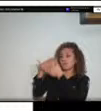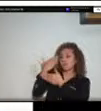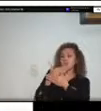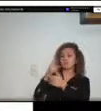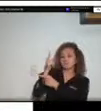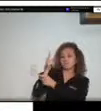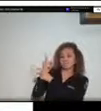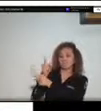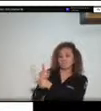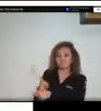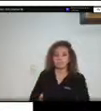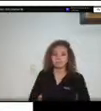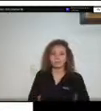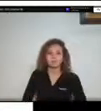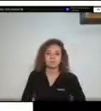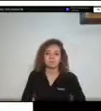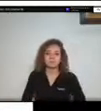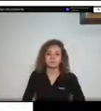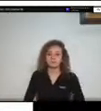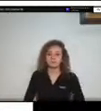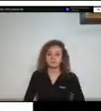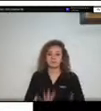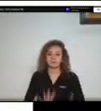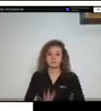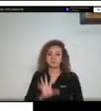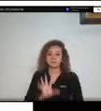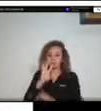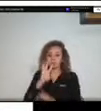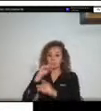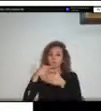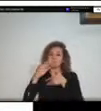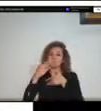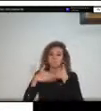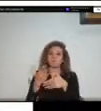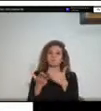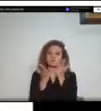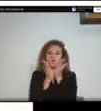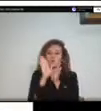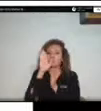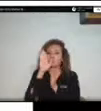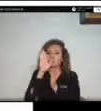dentro del proceso de este estudio siguiente por favor